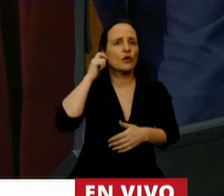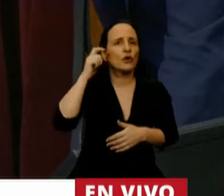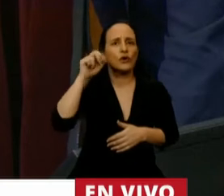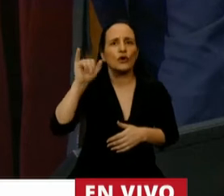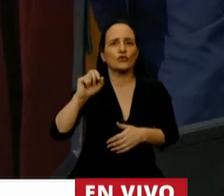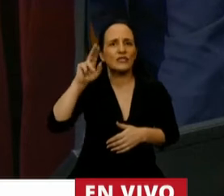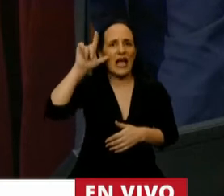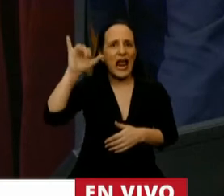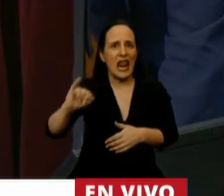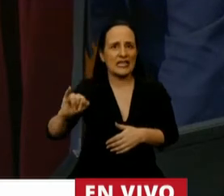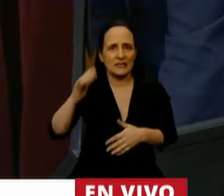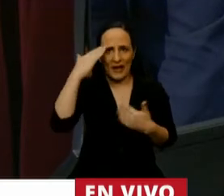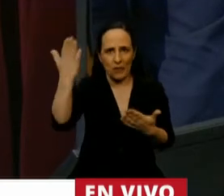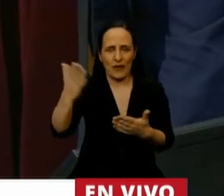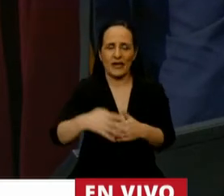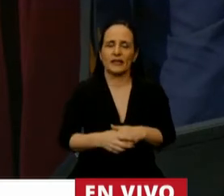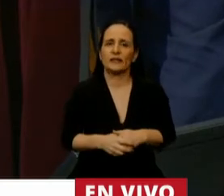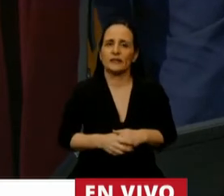para la realización de un homenaje.